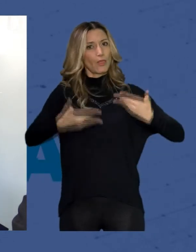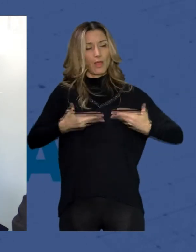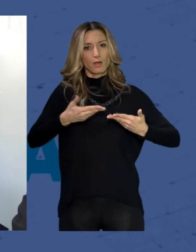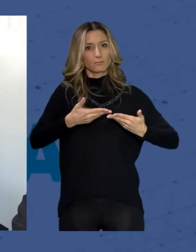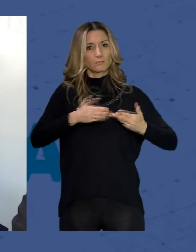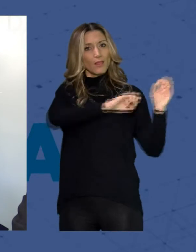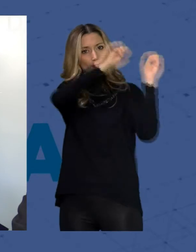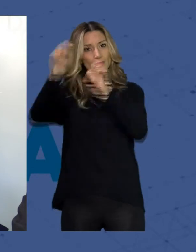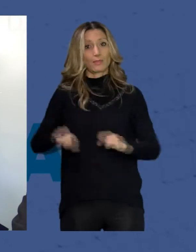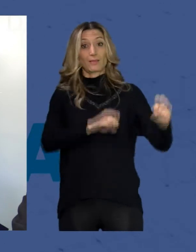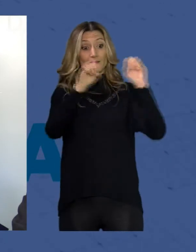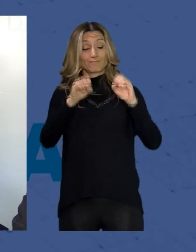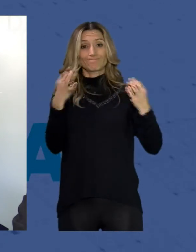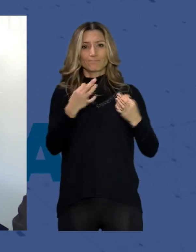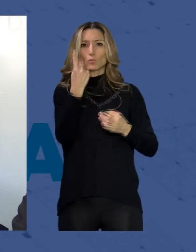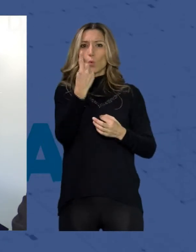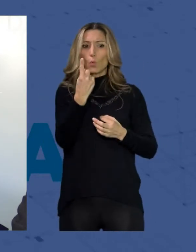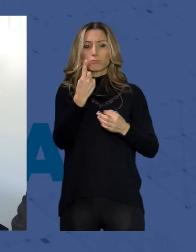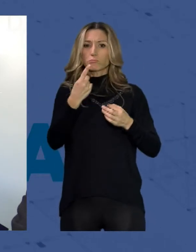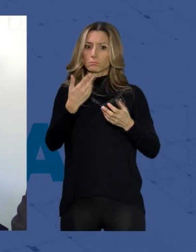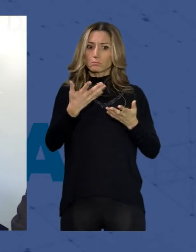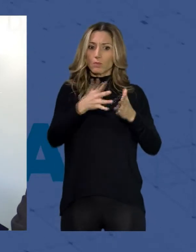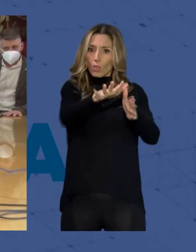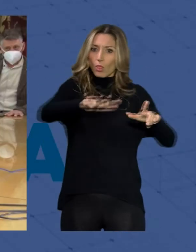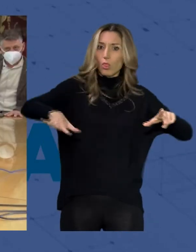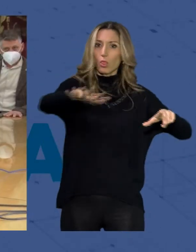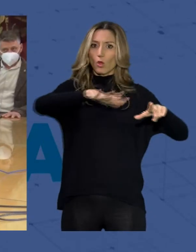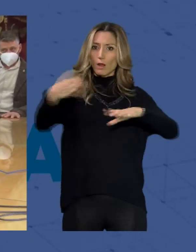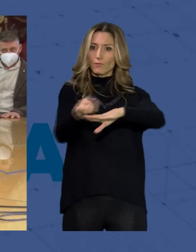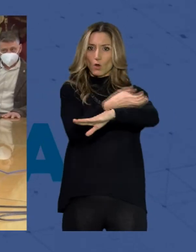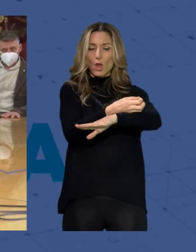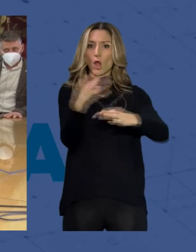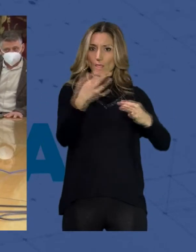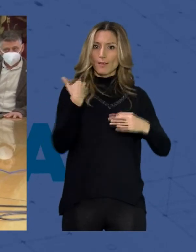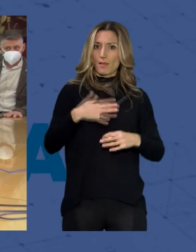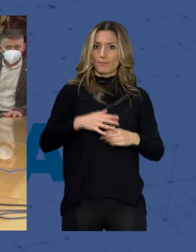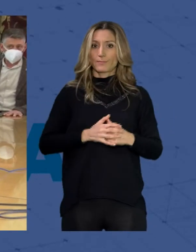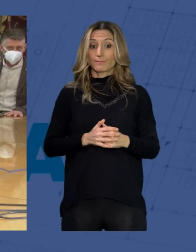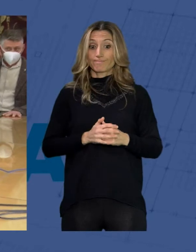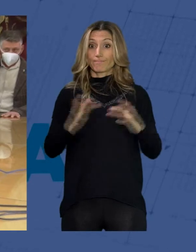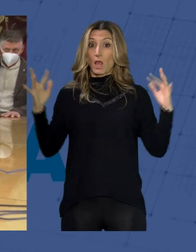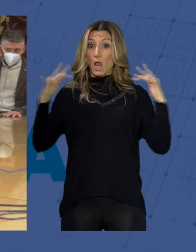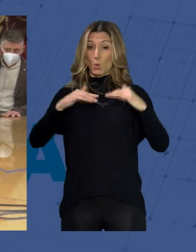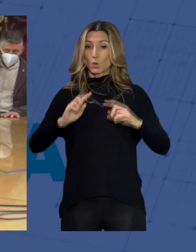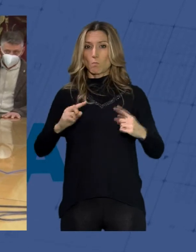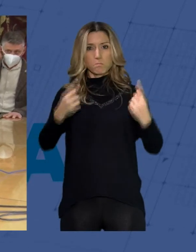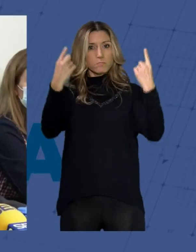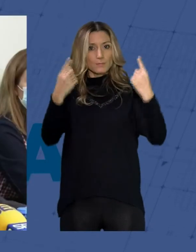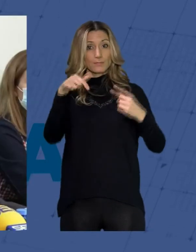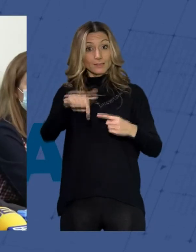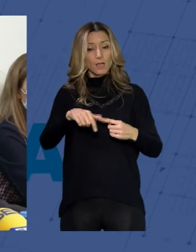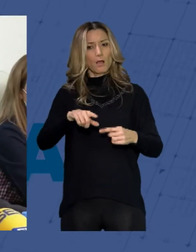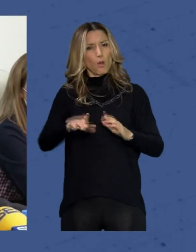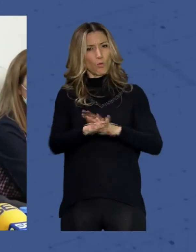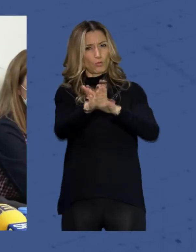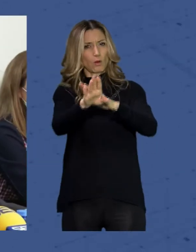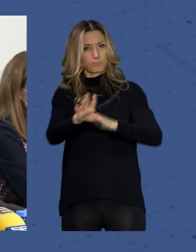de un gran corredor ferroviario se trata de un primer encuentro al que seguirán otros muchos en